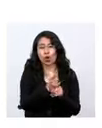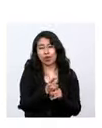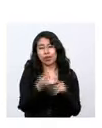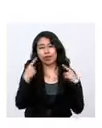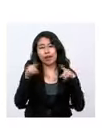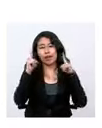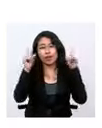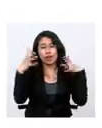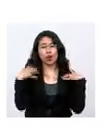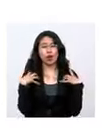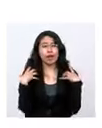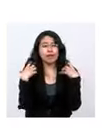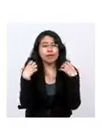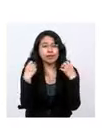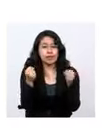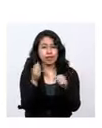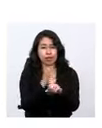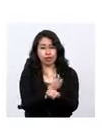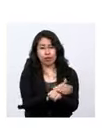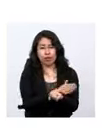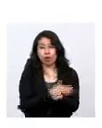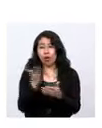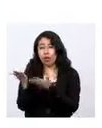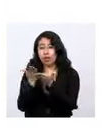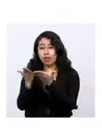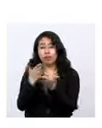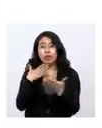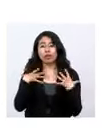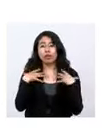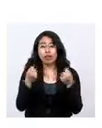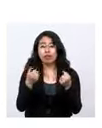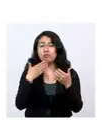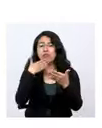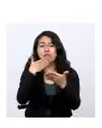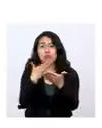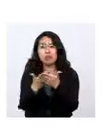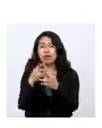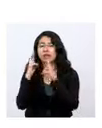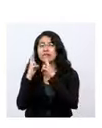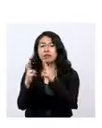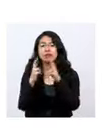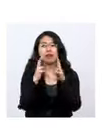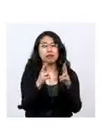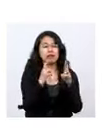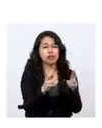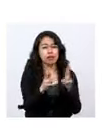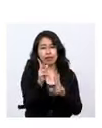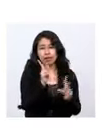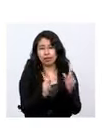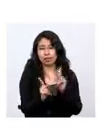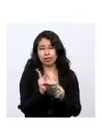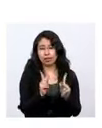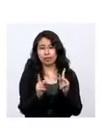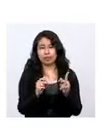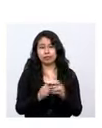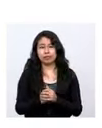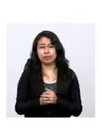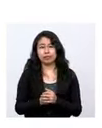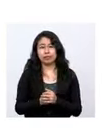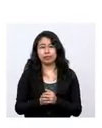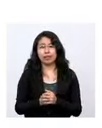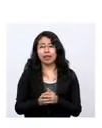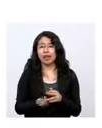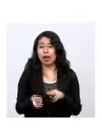que los servicios de salud están respondiendo de manera adecuada a la demanda, incrementando cada vez más